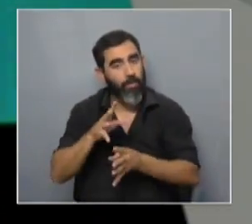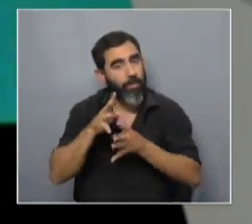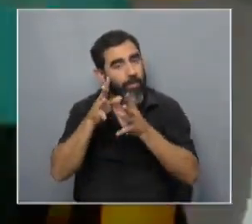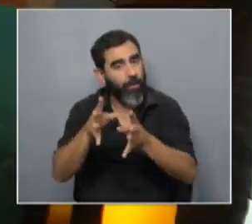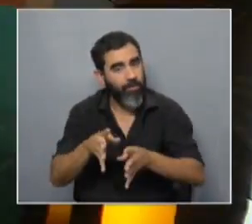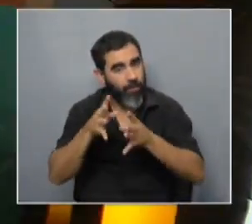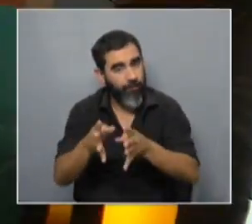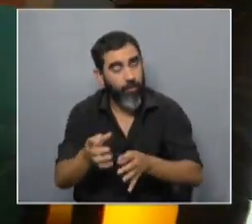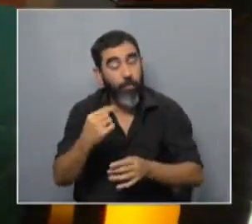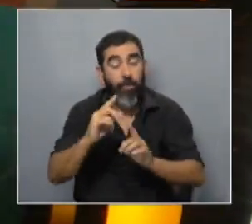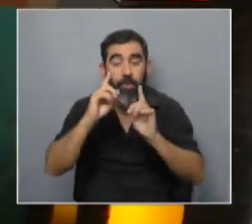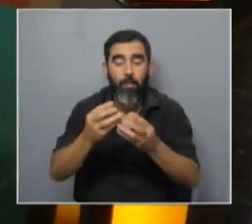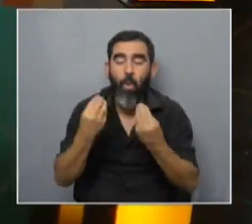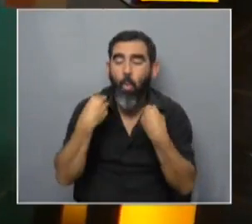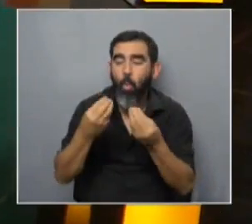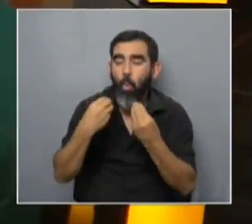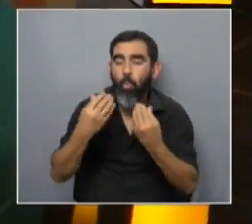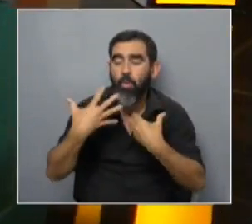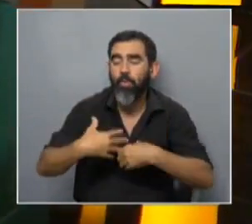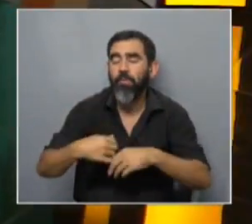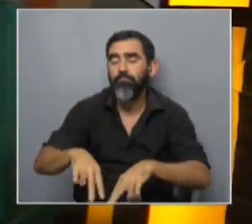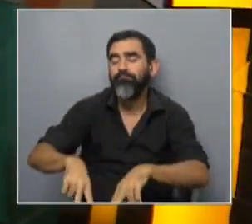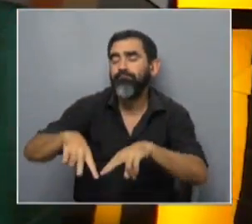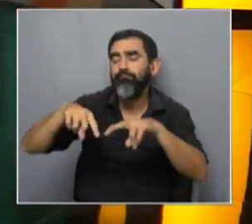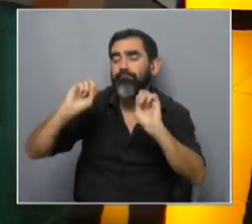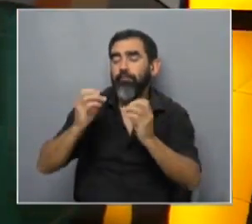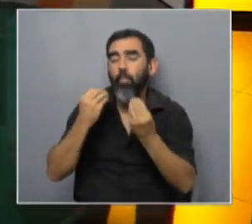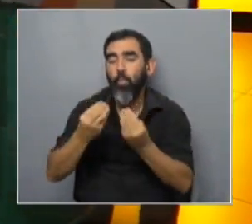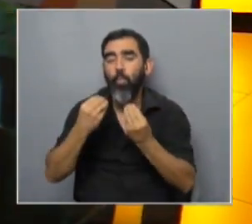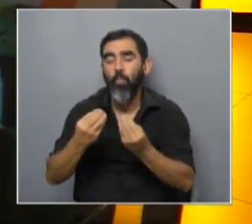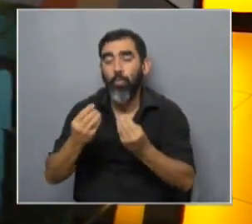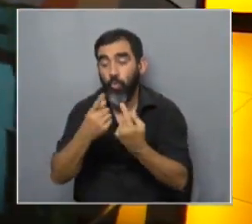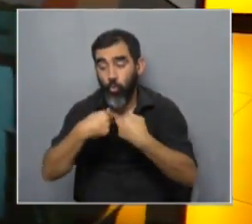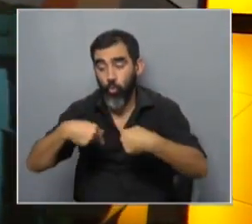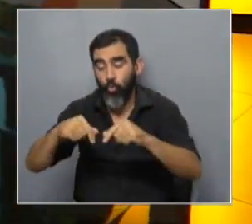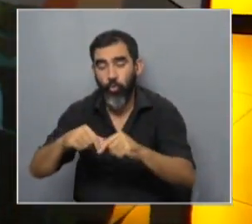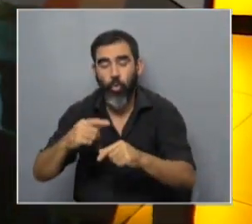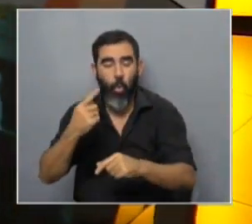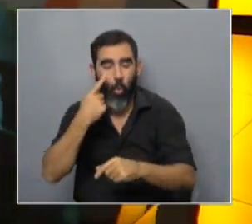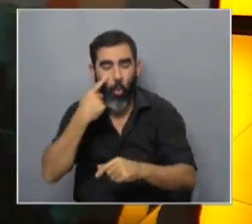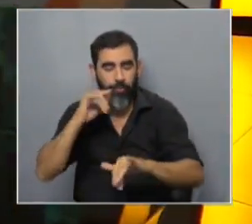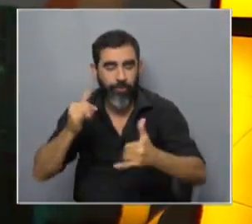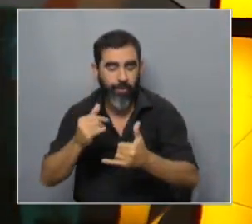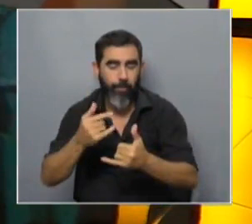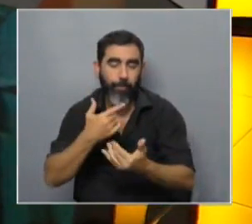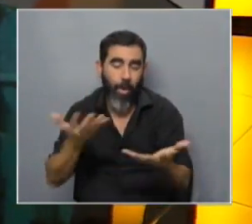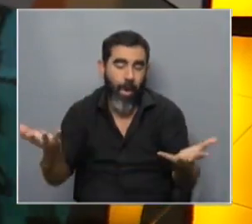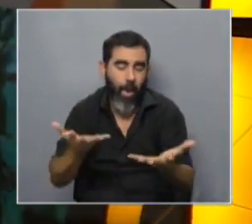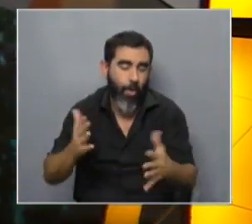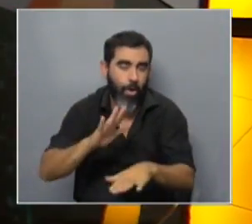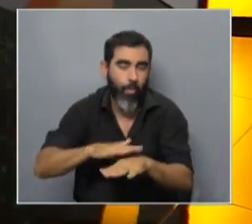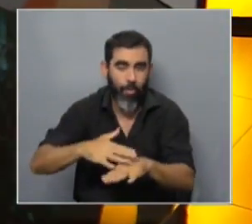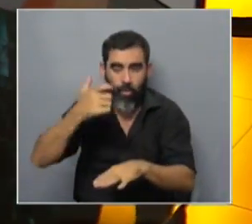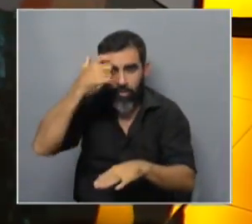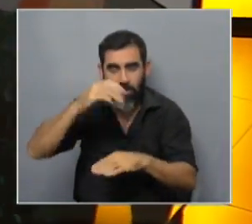aunque también el tema es como diagnosticar tal vez nosotros estamos más familiarizados que puede ser la actualidad de las